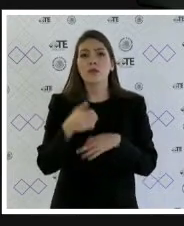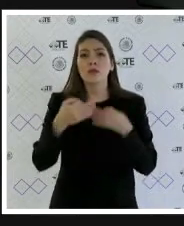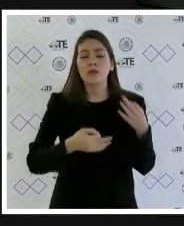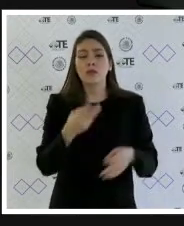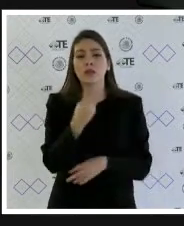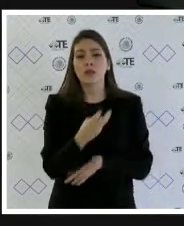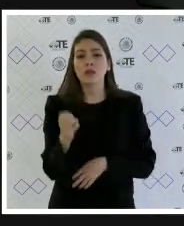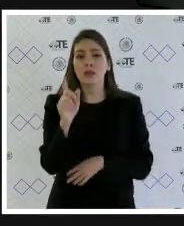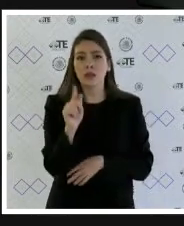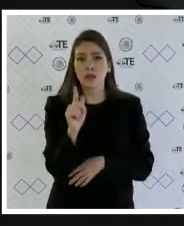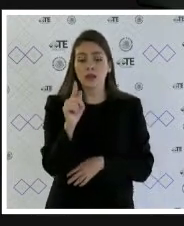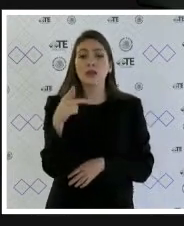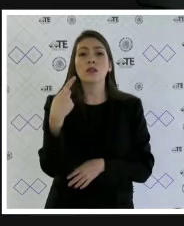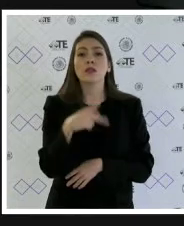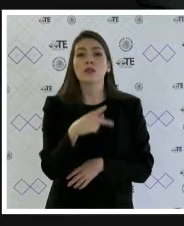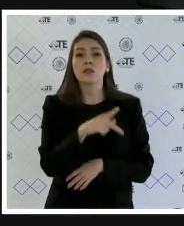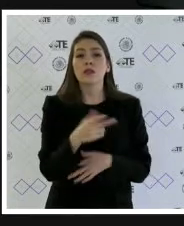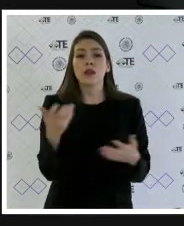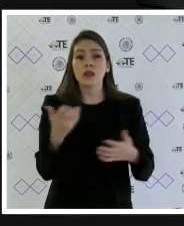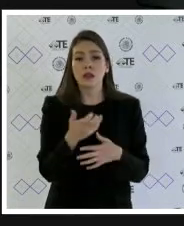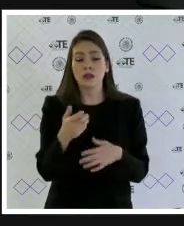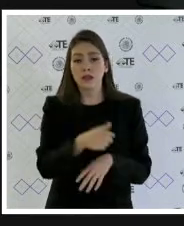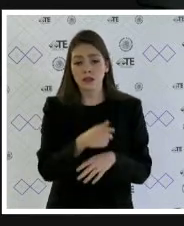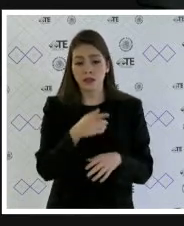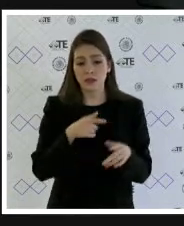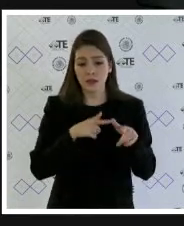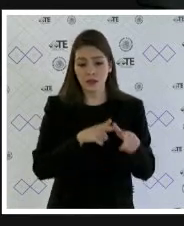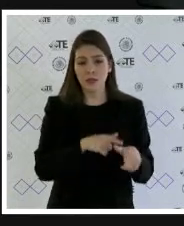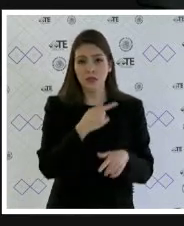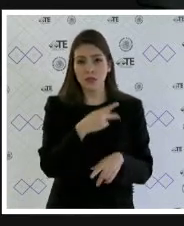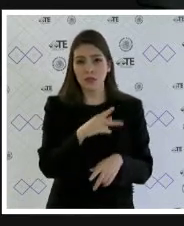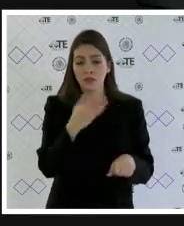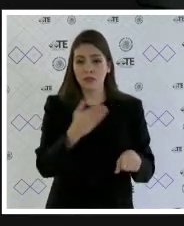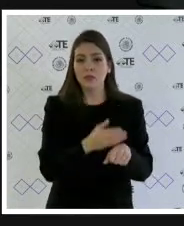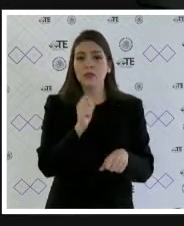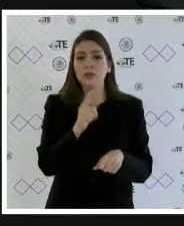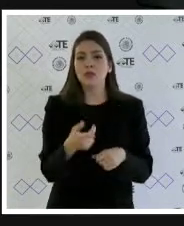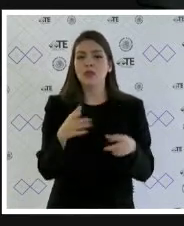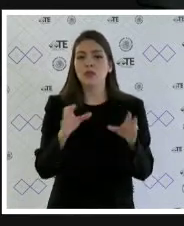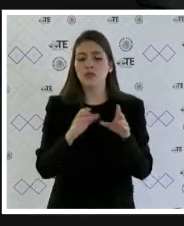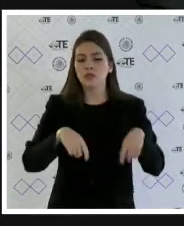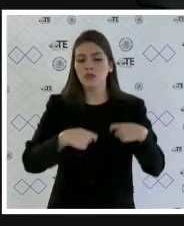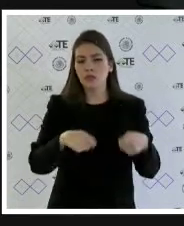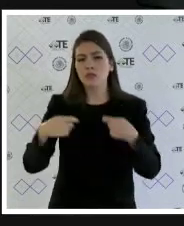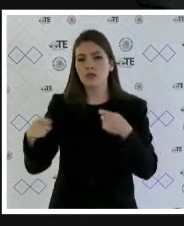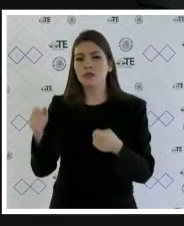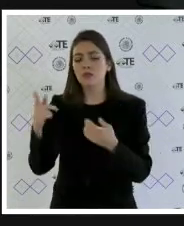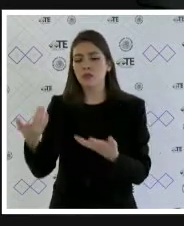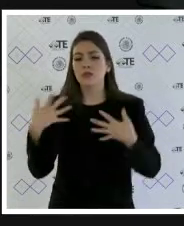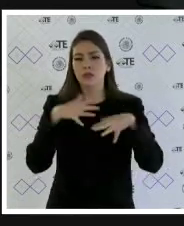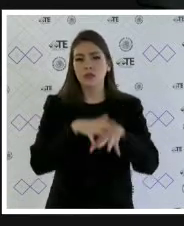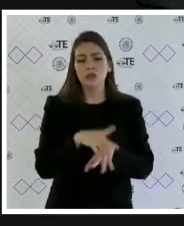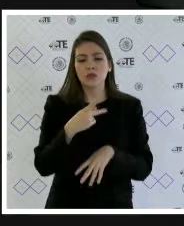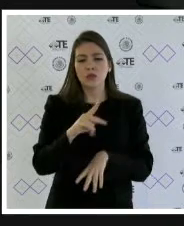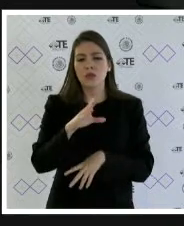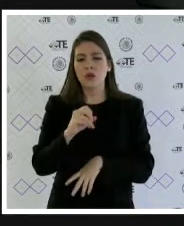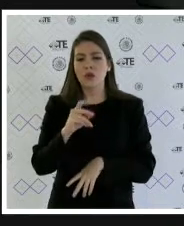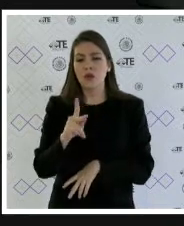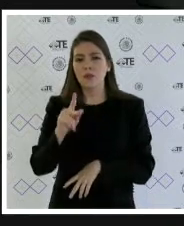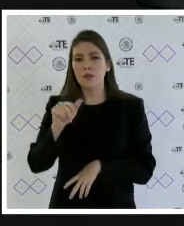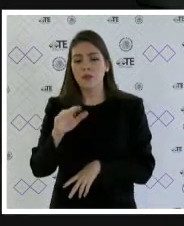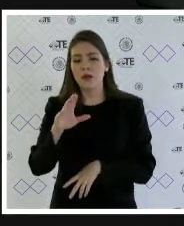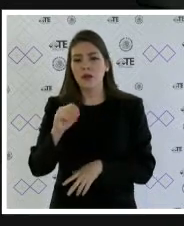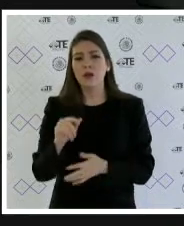se confirma en lo que fue materia de impugnación la constancia de asignación e integración de la comisión de participación comunitaria correspondiente